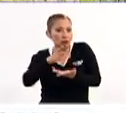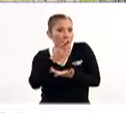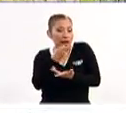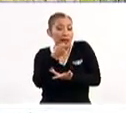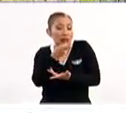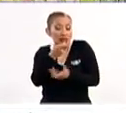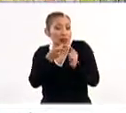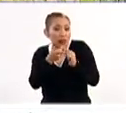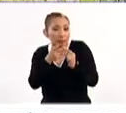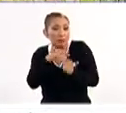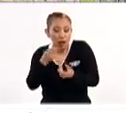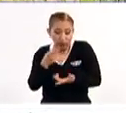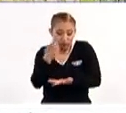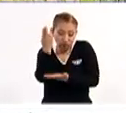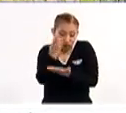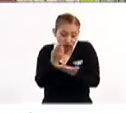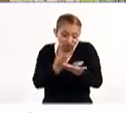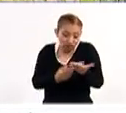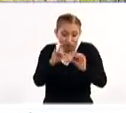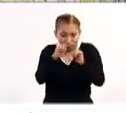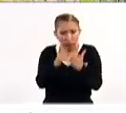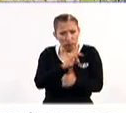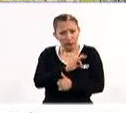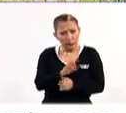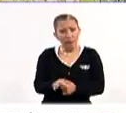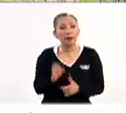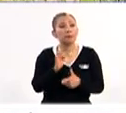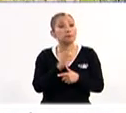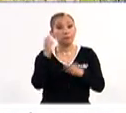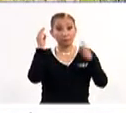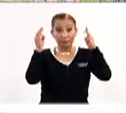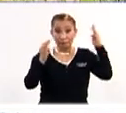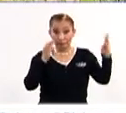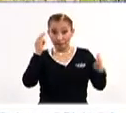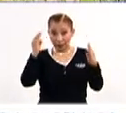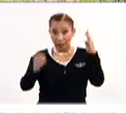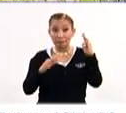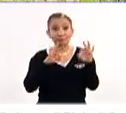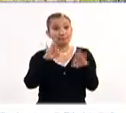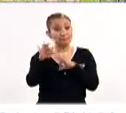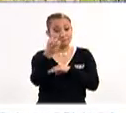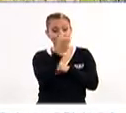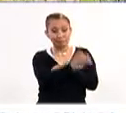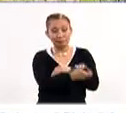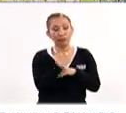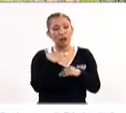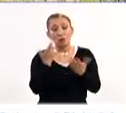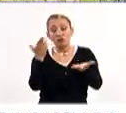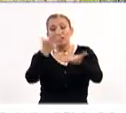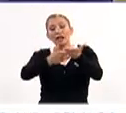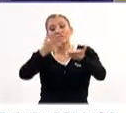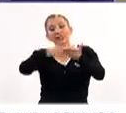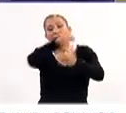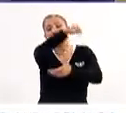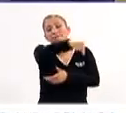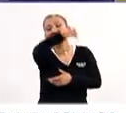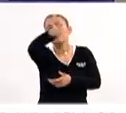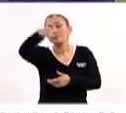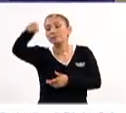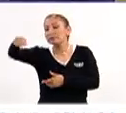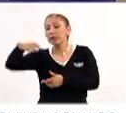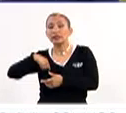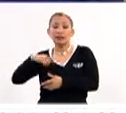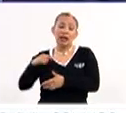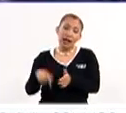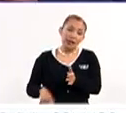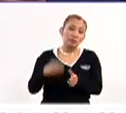verbalmente, pero desde un punto de vista artístico, sí. Entonces el museo se ha dado esa tarea, a que da talleres aquí y da talleres fuera del